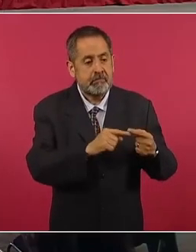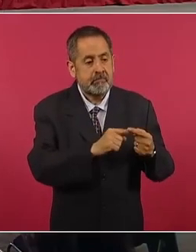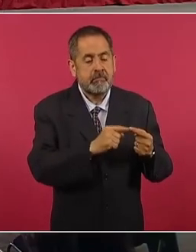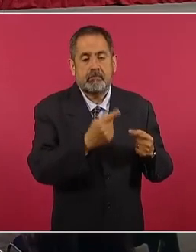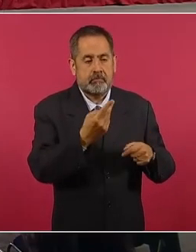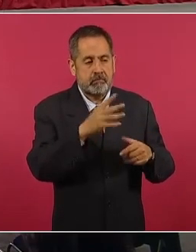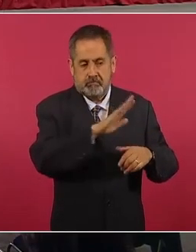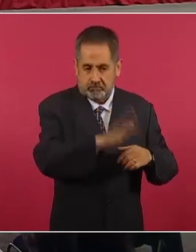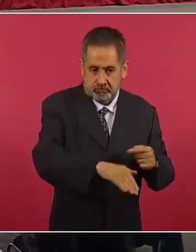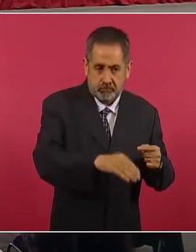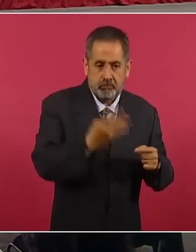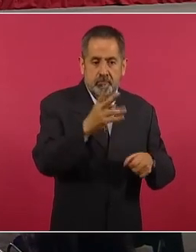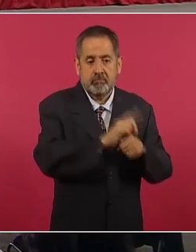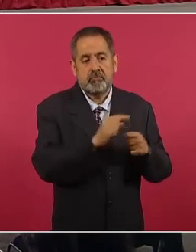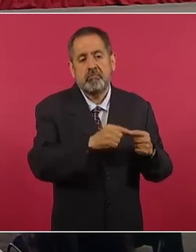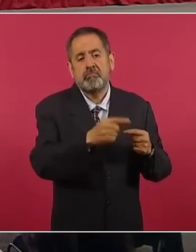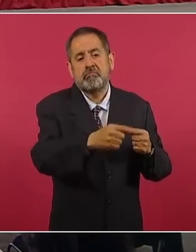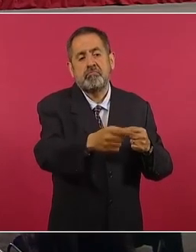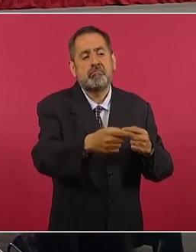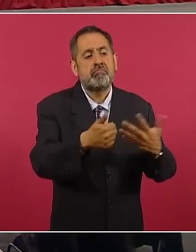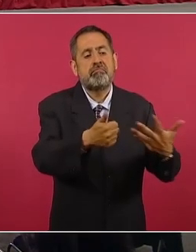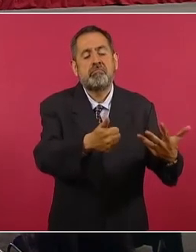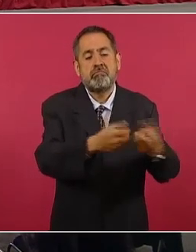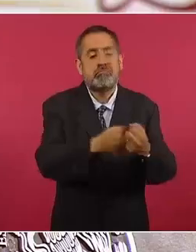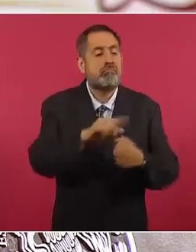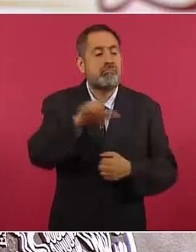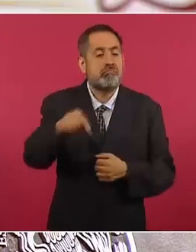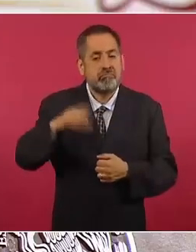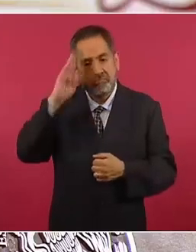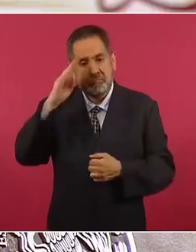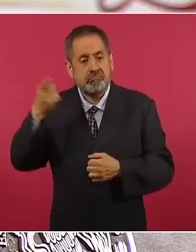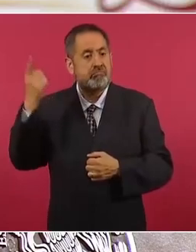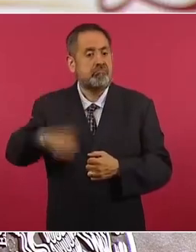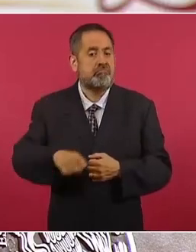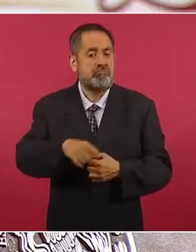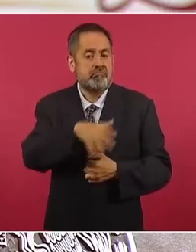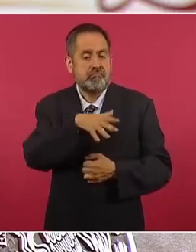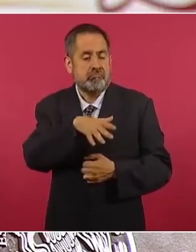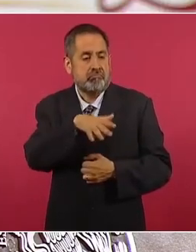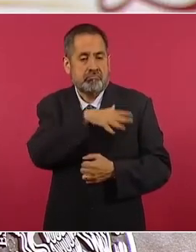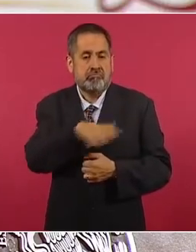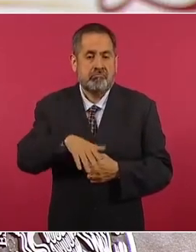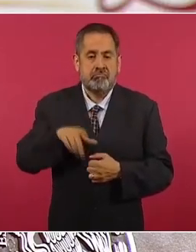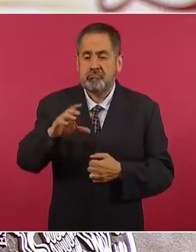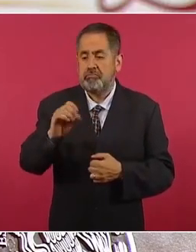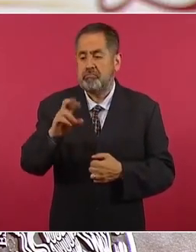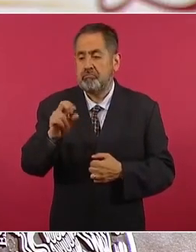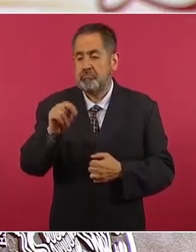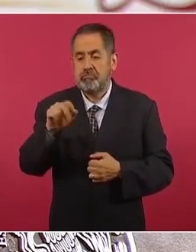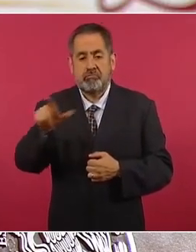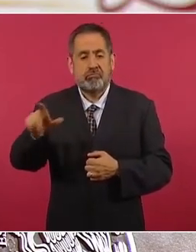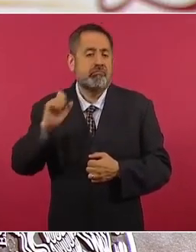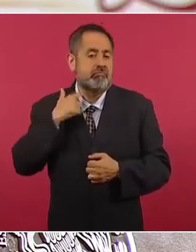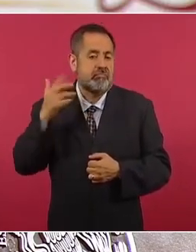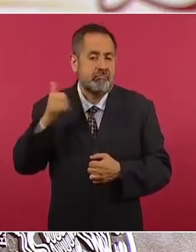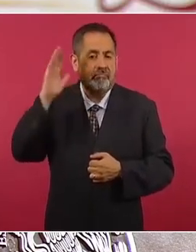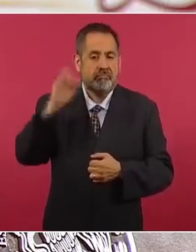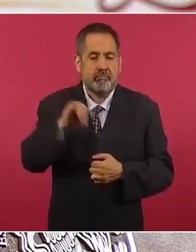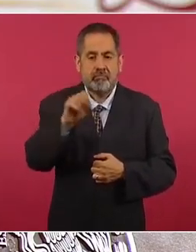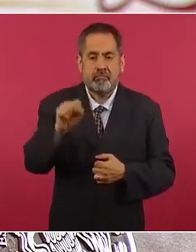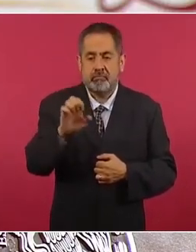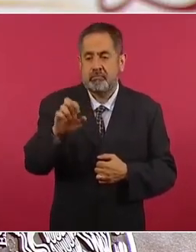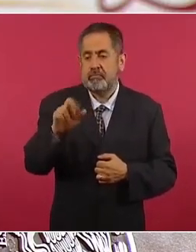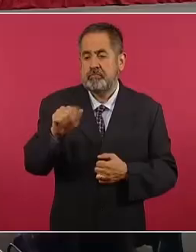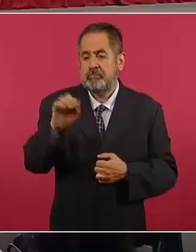hechos y que fueron ultimados y desaparecidos por órdenes del coronel, presuntamente el entonces coronel José